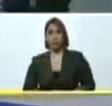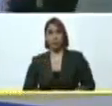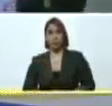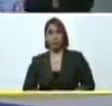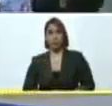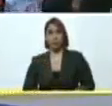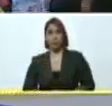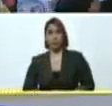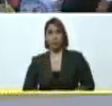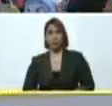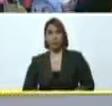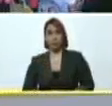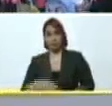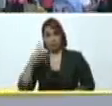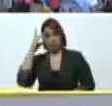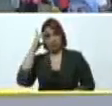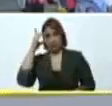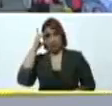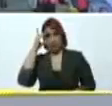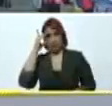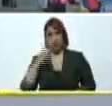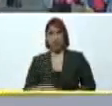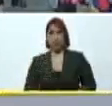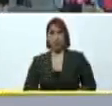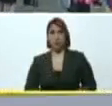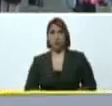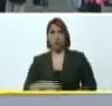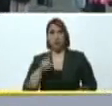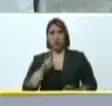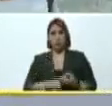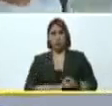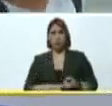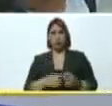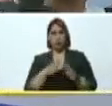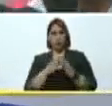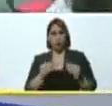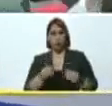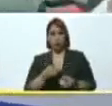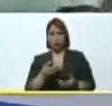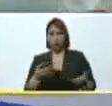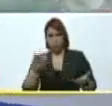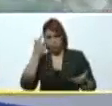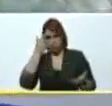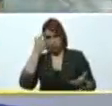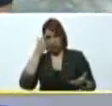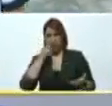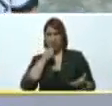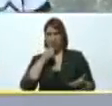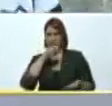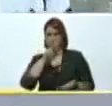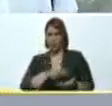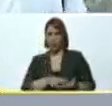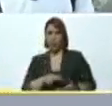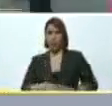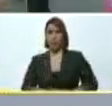Cilia, Magali, mujeres, ustedes saben. Hay quienes apostaron,